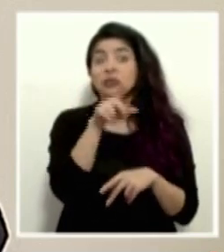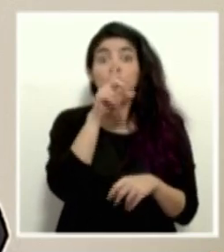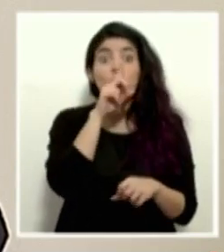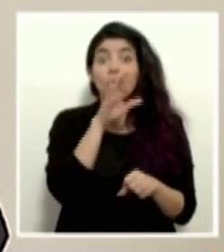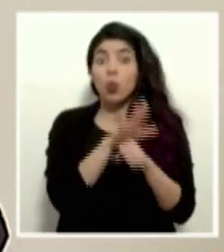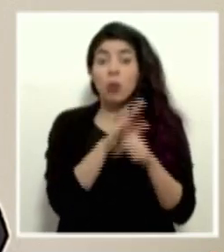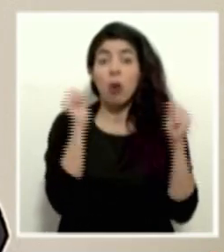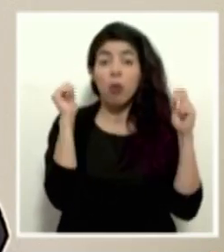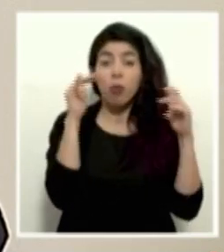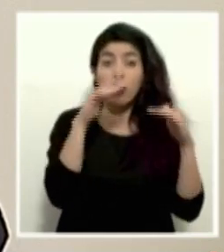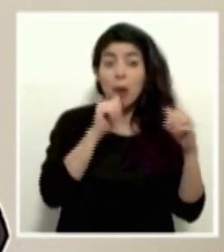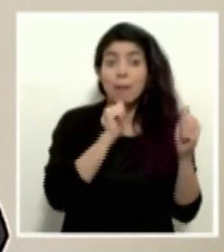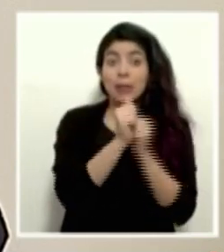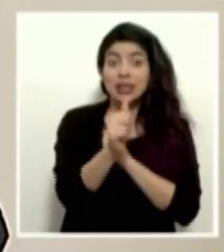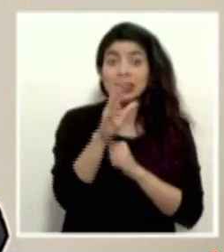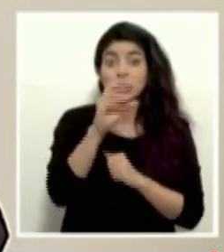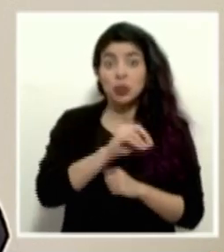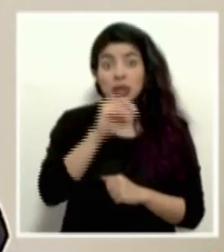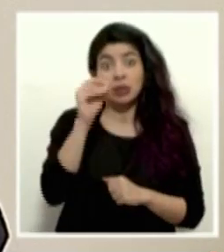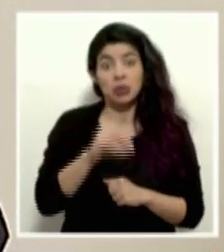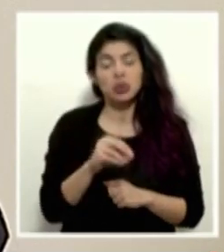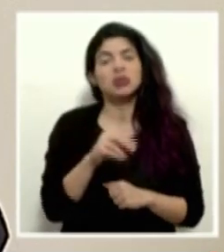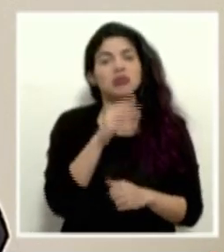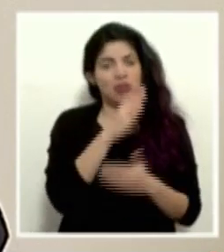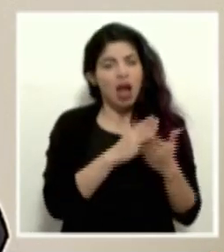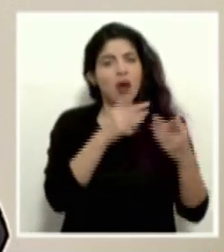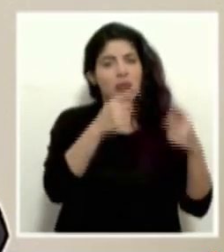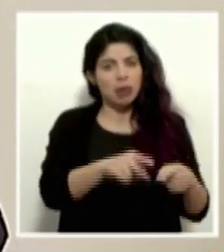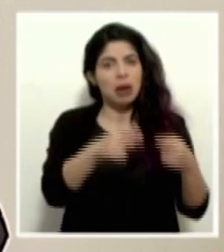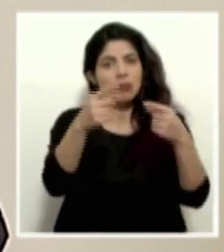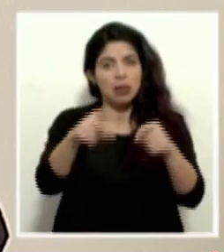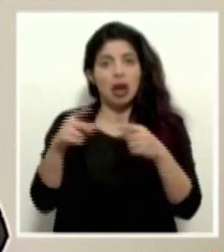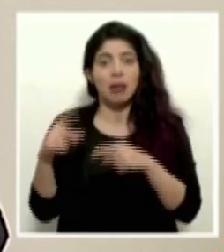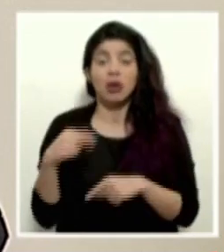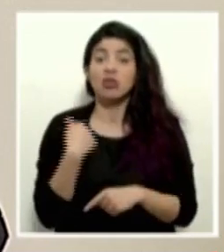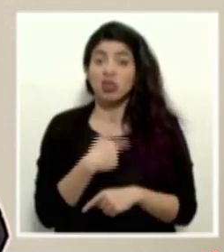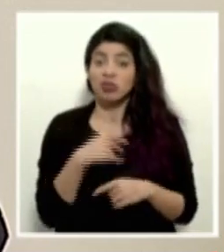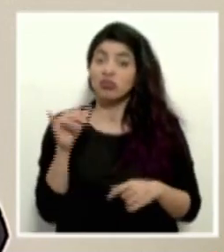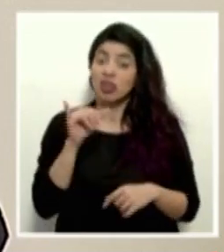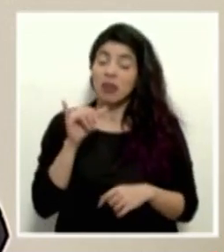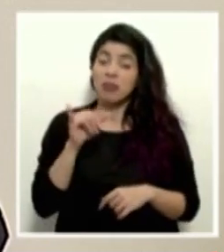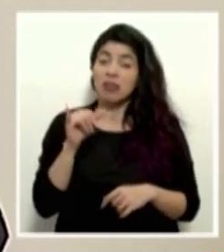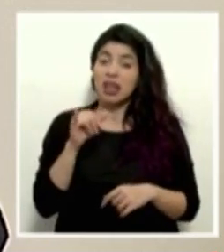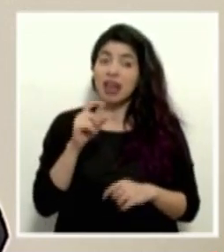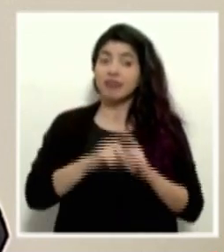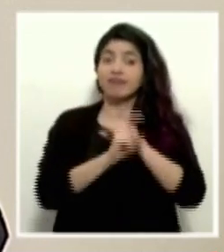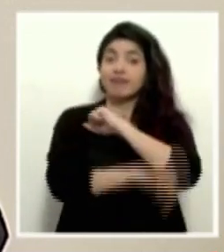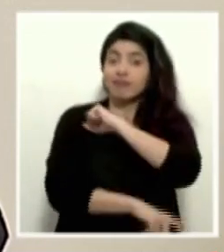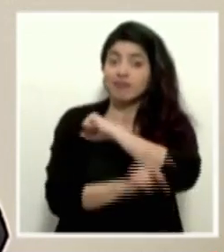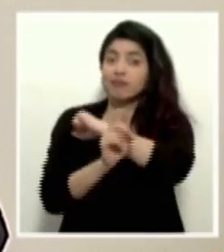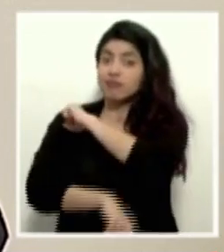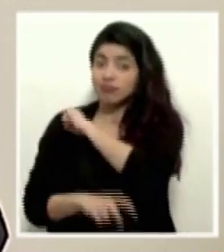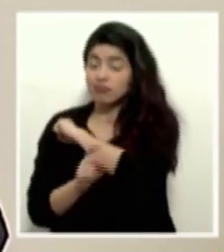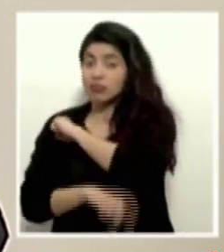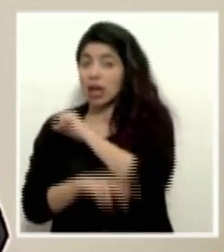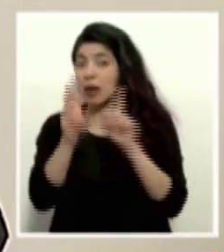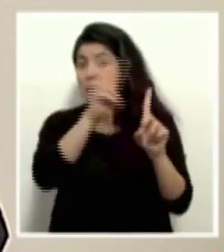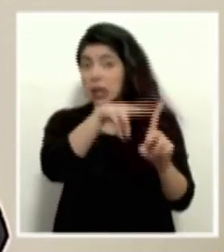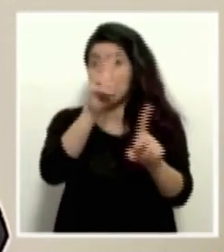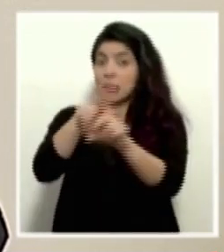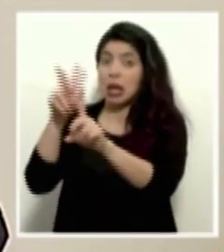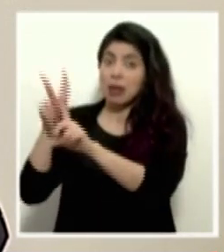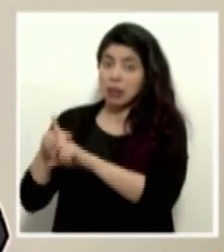al aforo, pues en algunos lugares lamentablemente sí se han dado, y eso nos ha llevado también a tomar las medidas sancionatorias que apliquen,